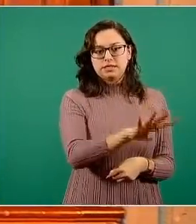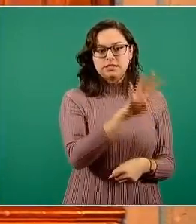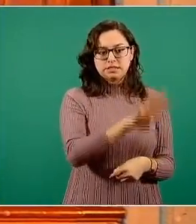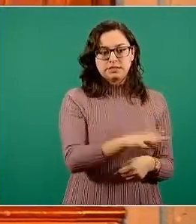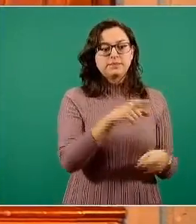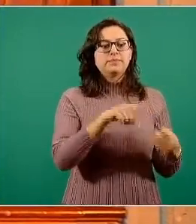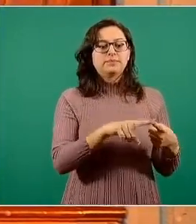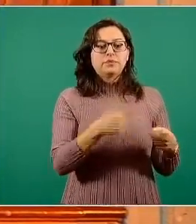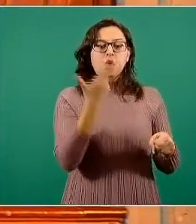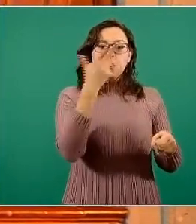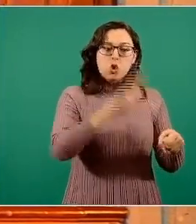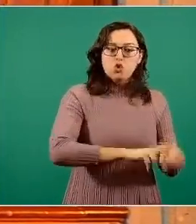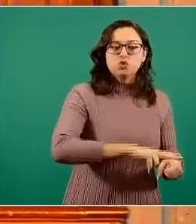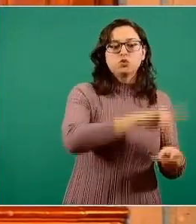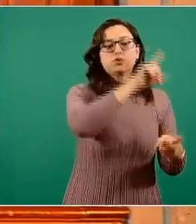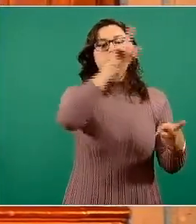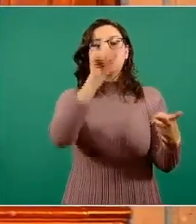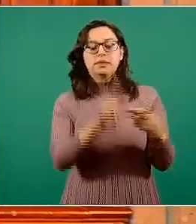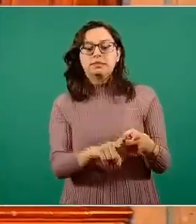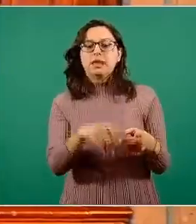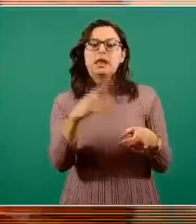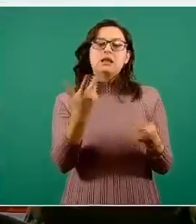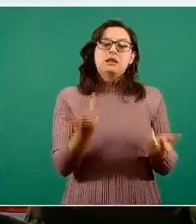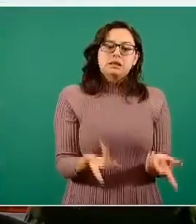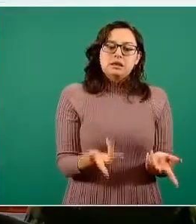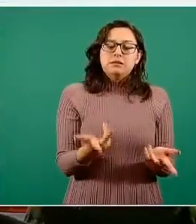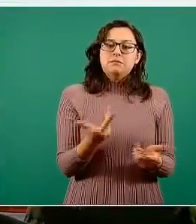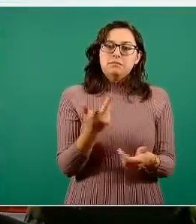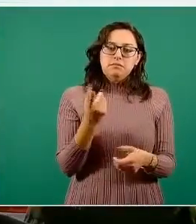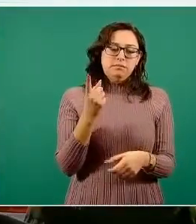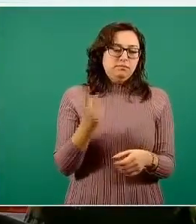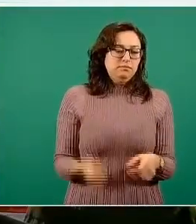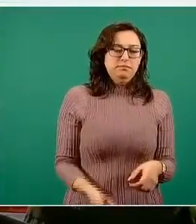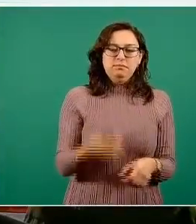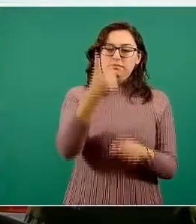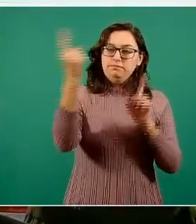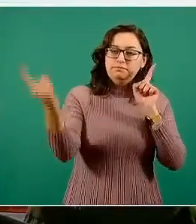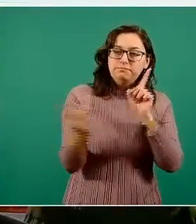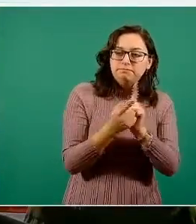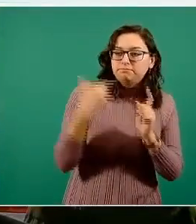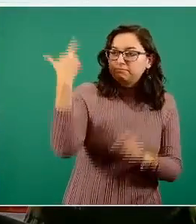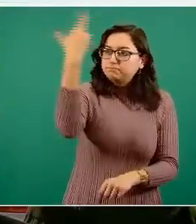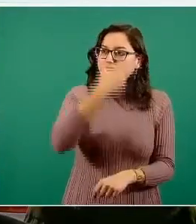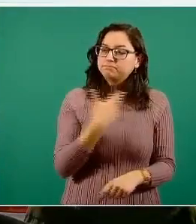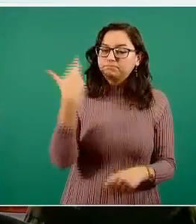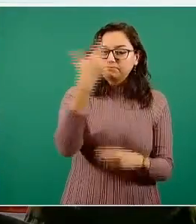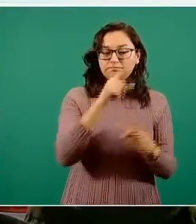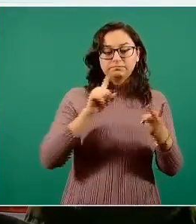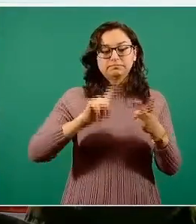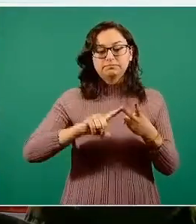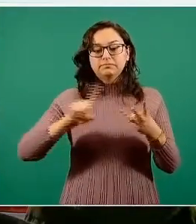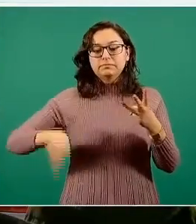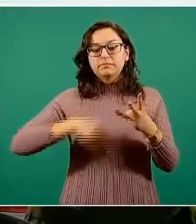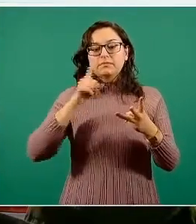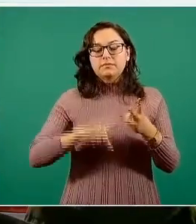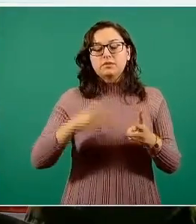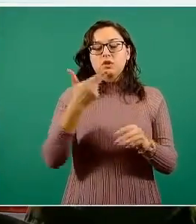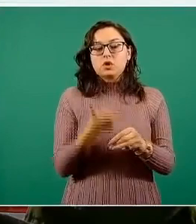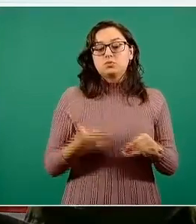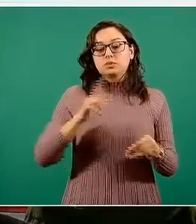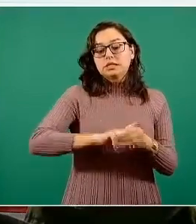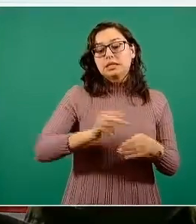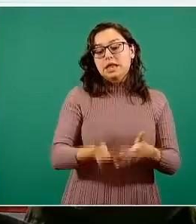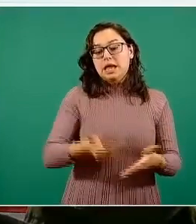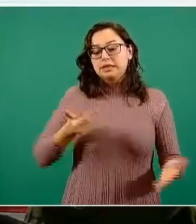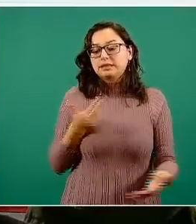hospitales, consultas ambulatorias, es decir, primer nivel de atención y también la atención prehospitalaria. En eso